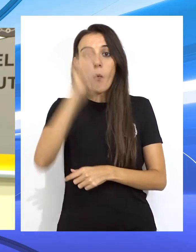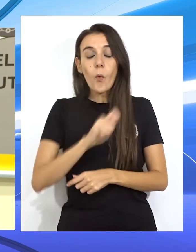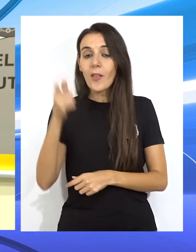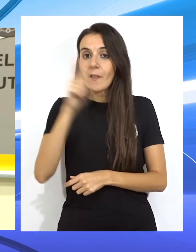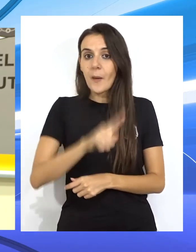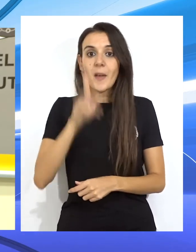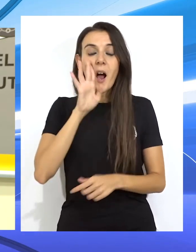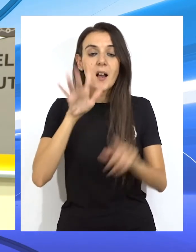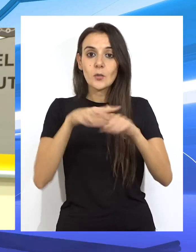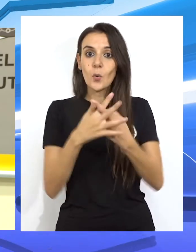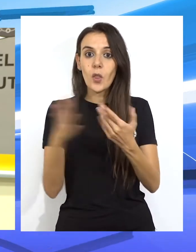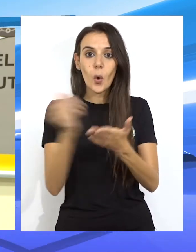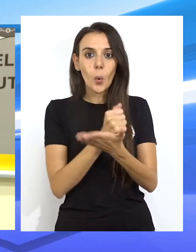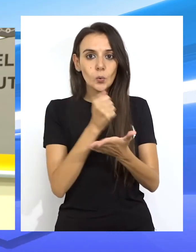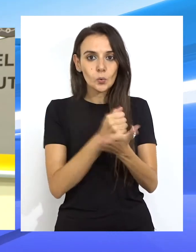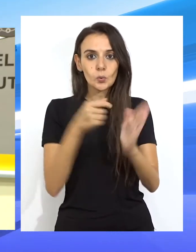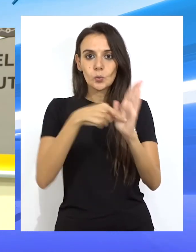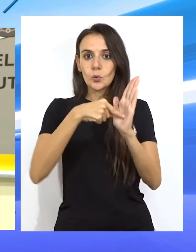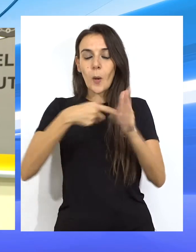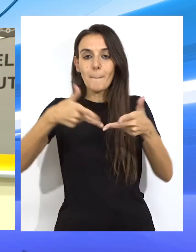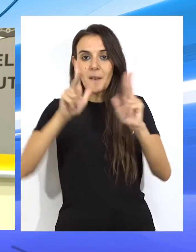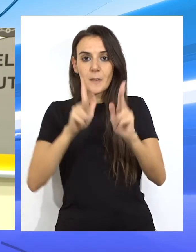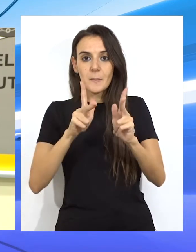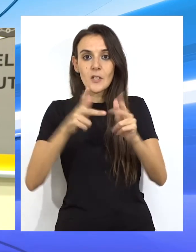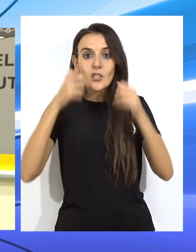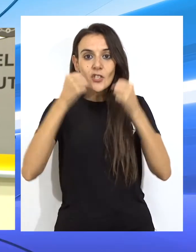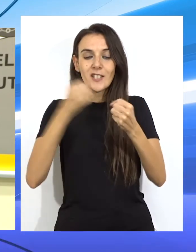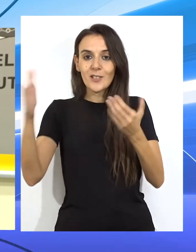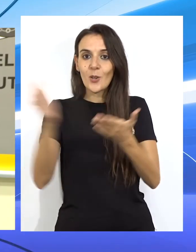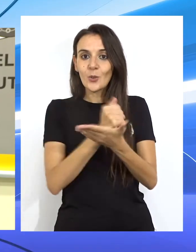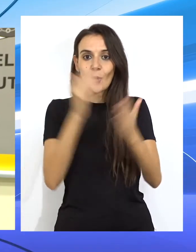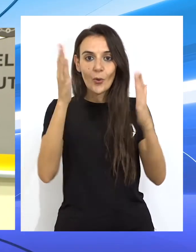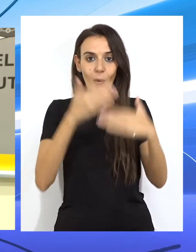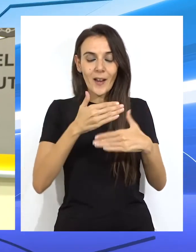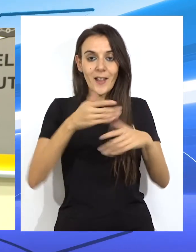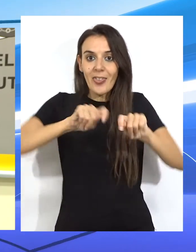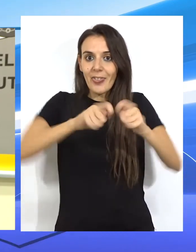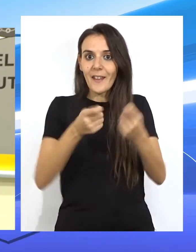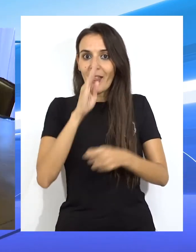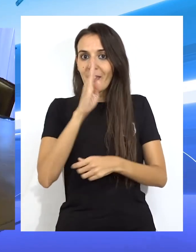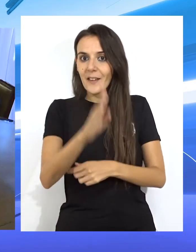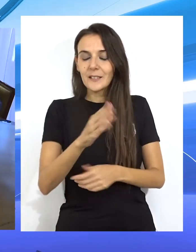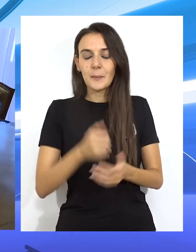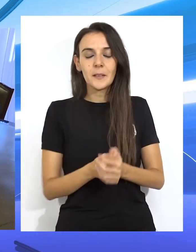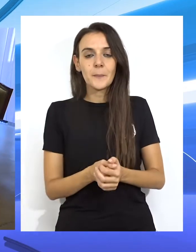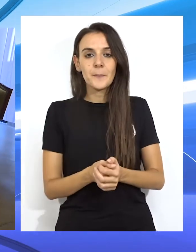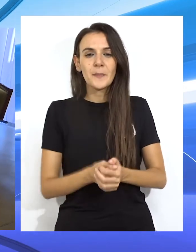bodas. Está claro que eso, que no tengan los permisos sanitarios, se cerrarán inmediatamente.